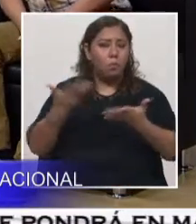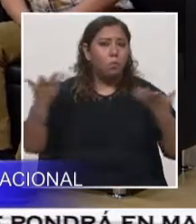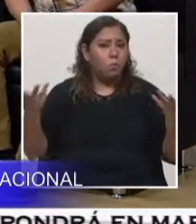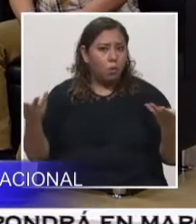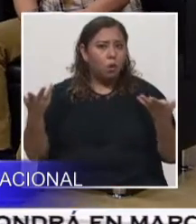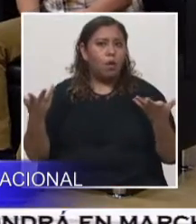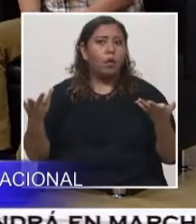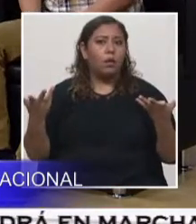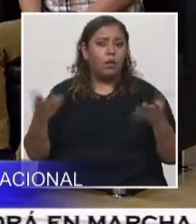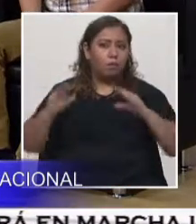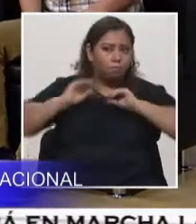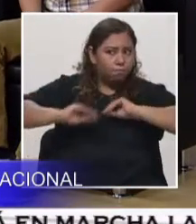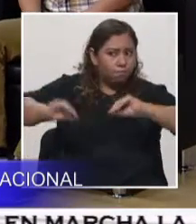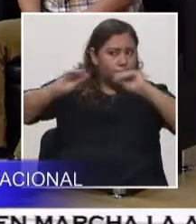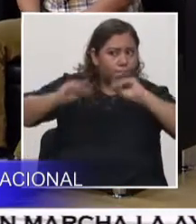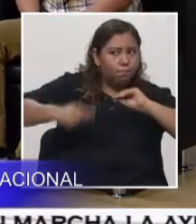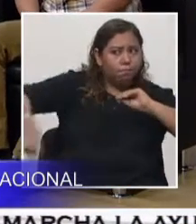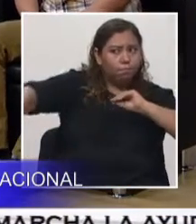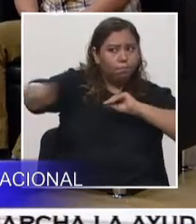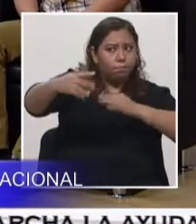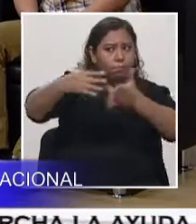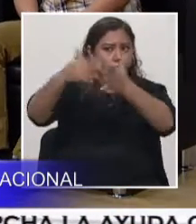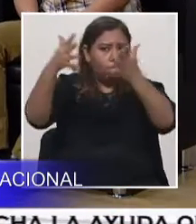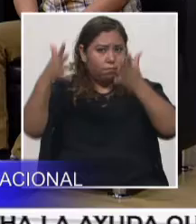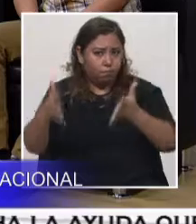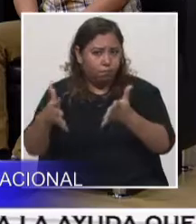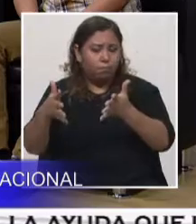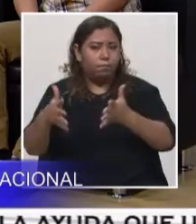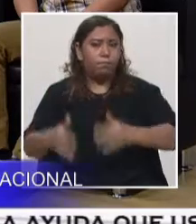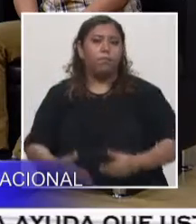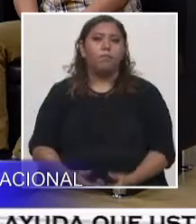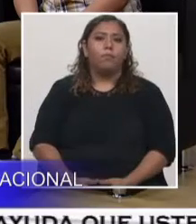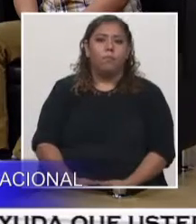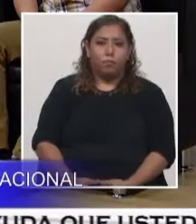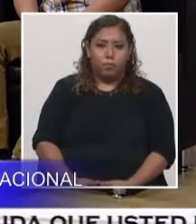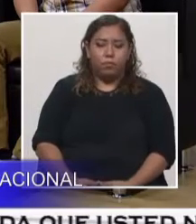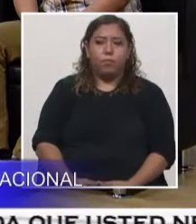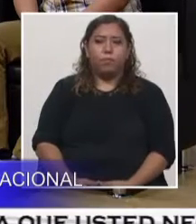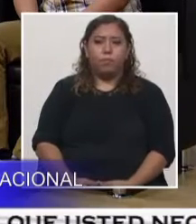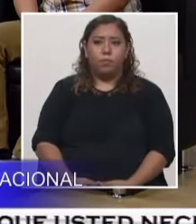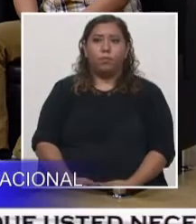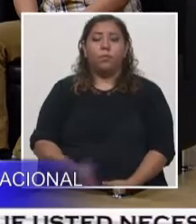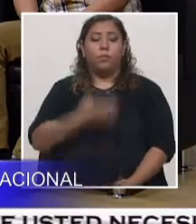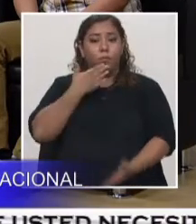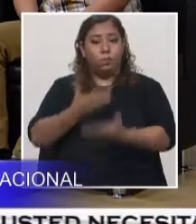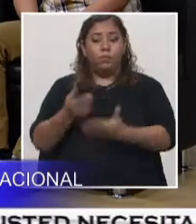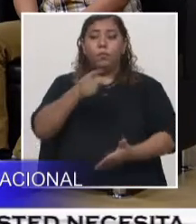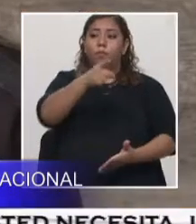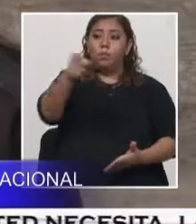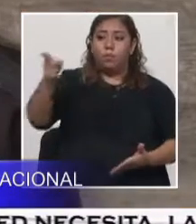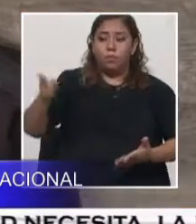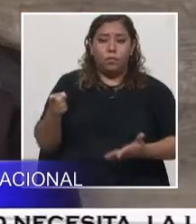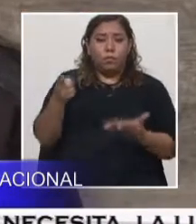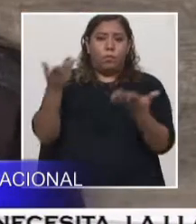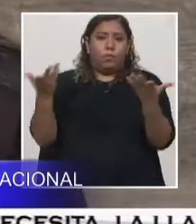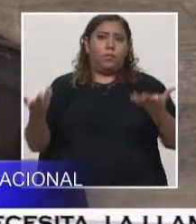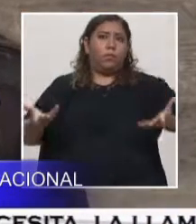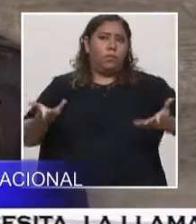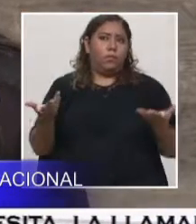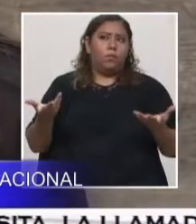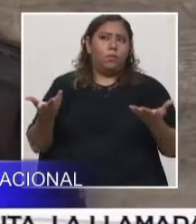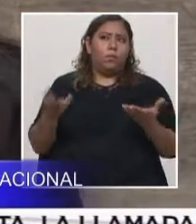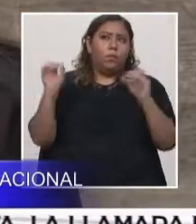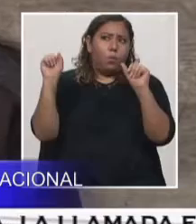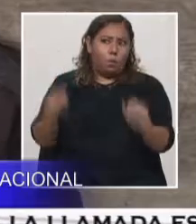esa buena formación en ellos, ver que sí, es bueno o que es malo, ¿verdad? Que ellos tengan esa toma de decisiones y hacer lo